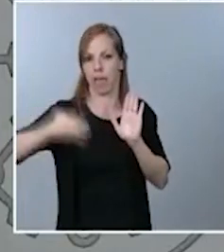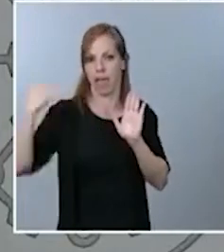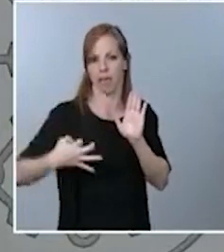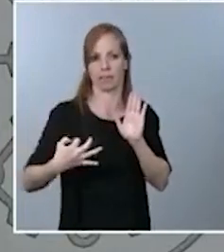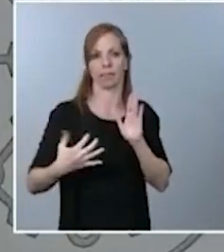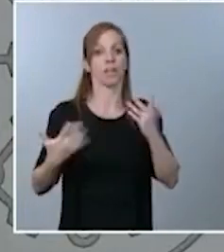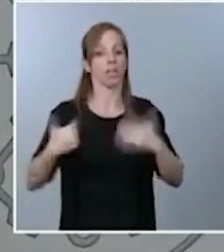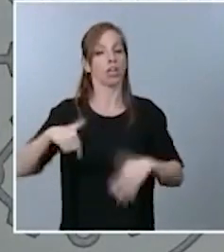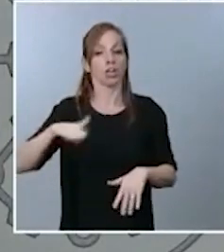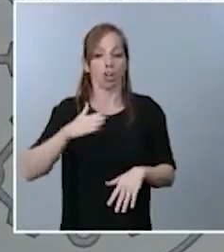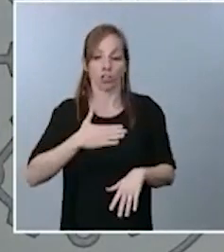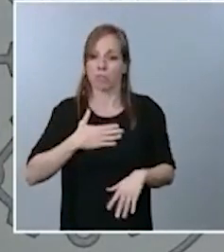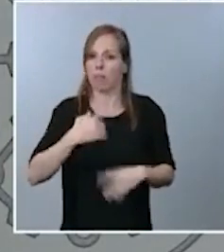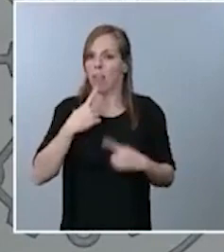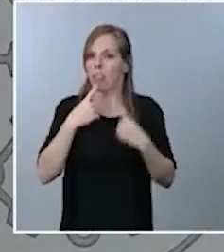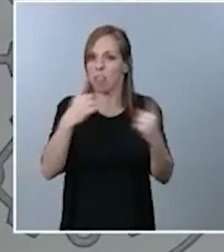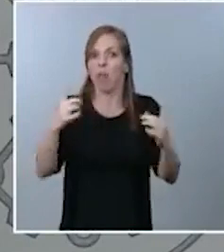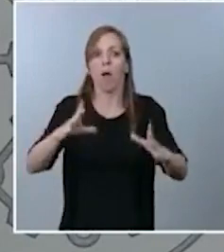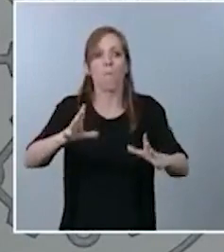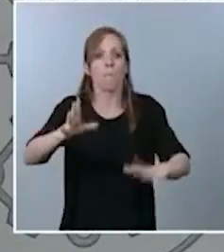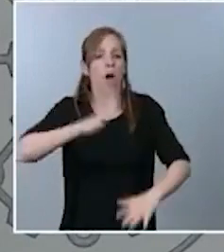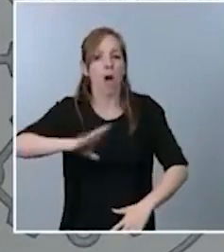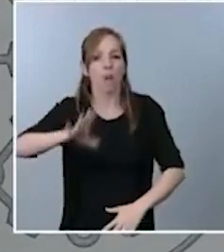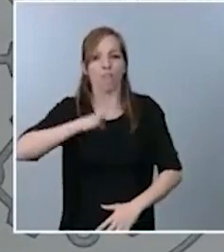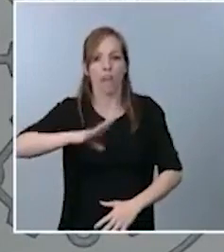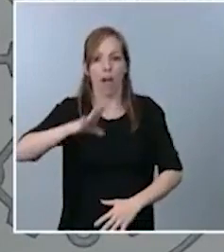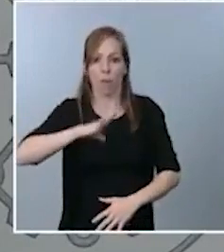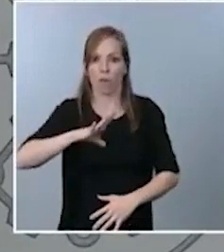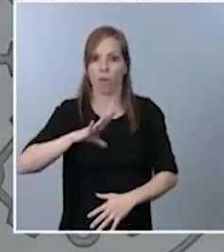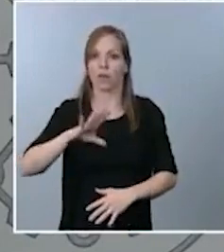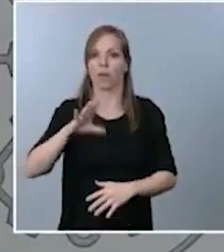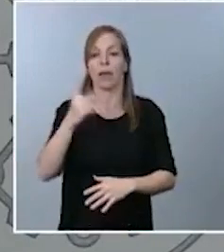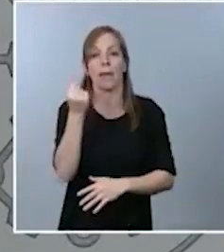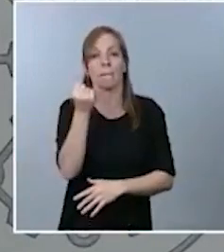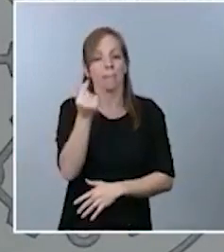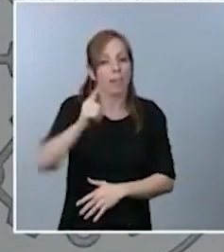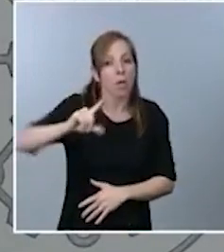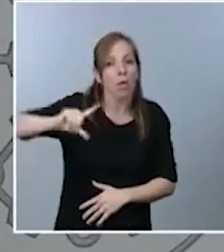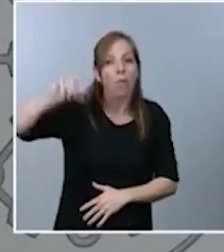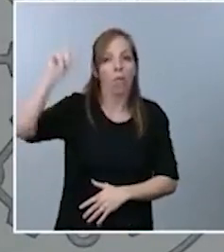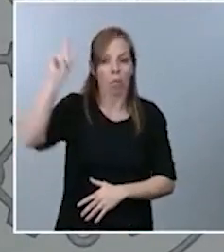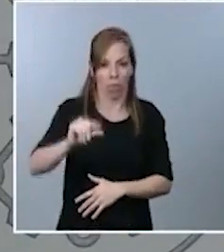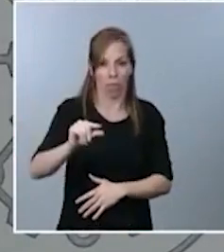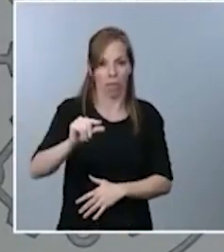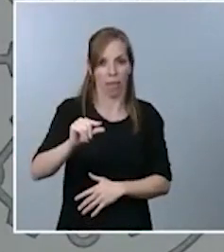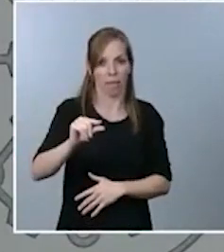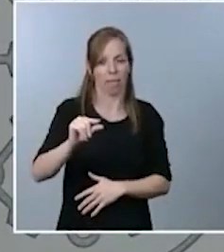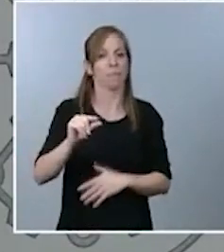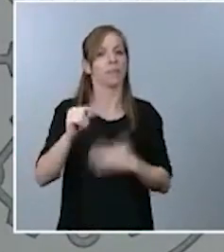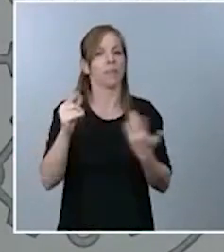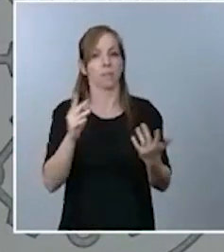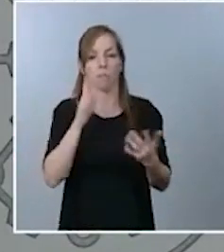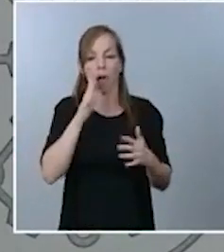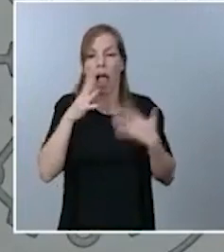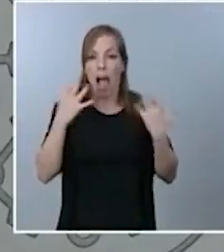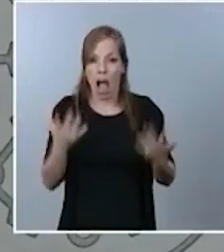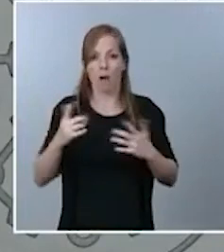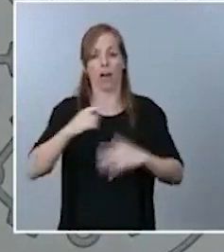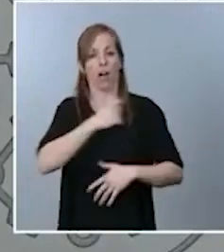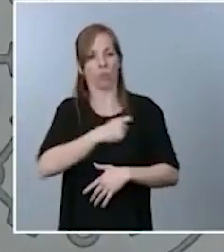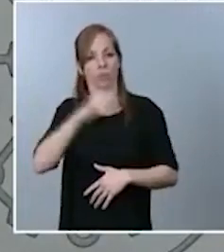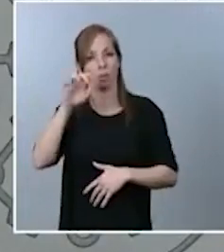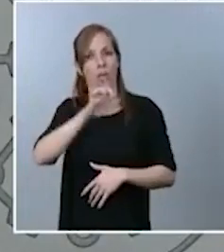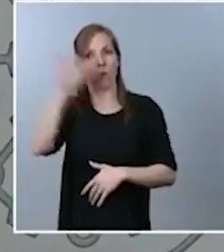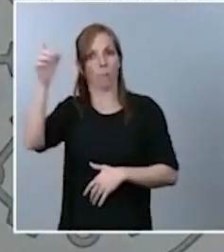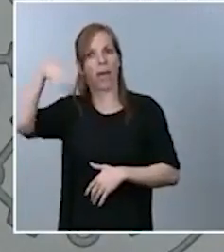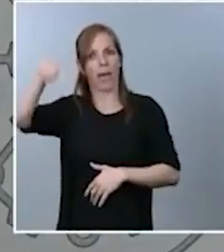por favor, se incorpore esa bajada del precio dentro de una directiva que hoy por hoy está tramitando la Comisión Europea sobre